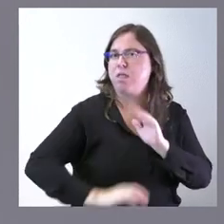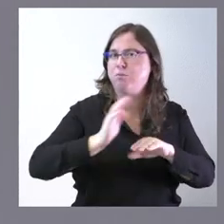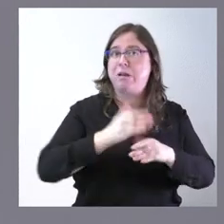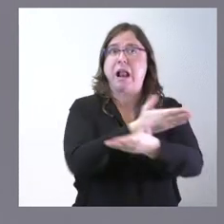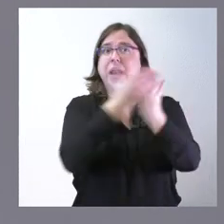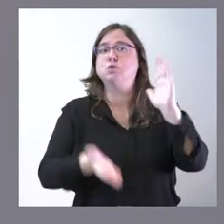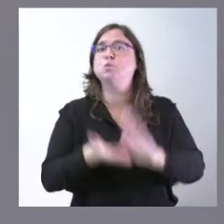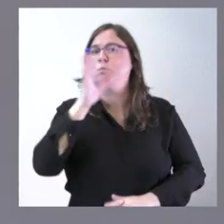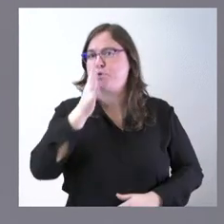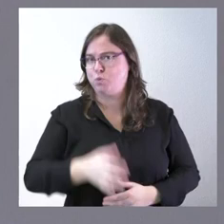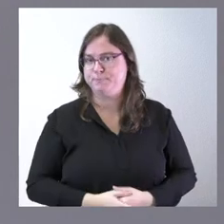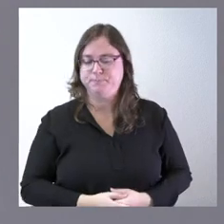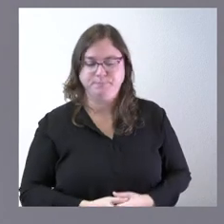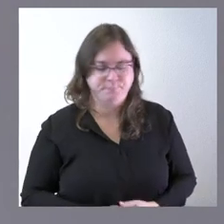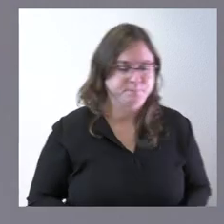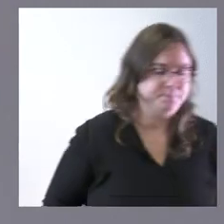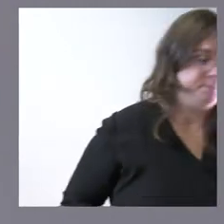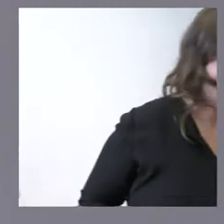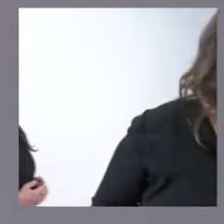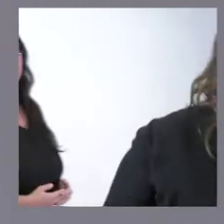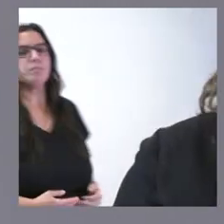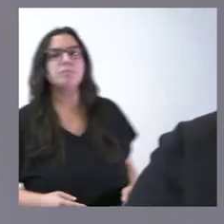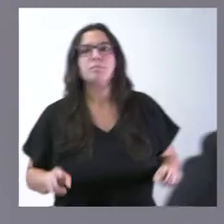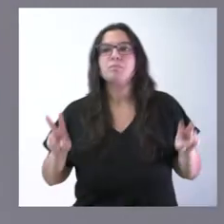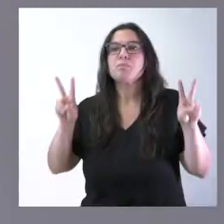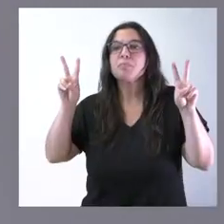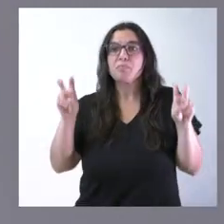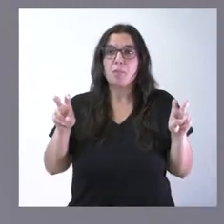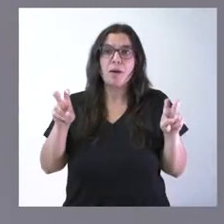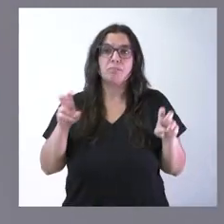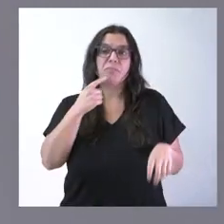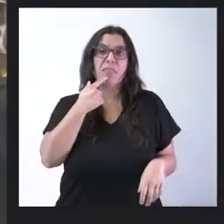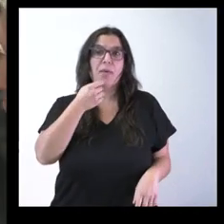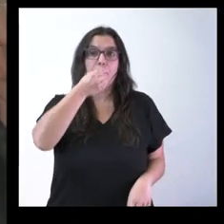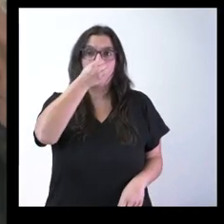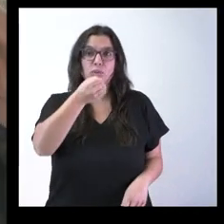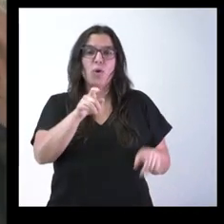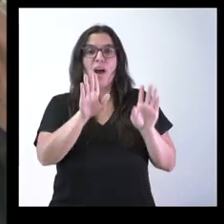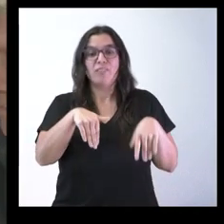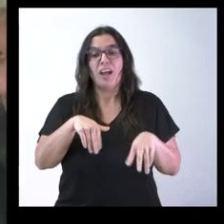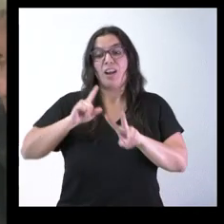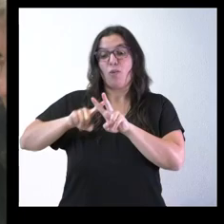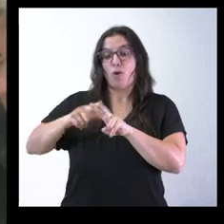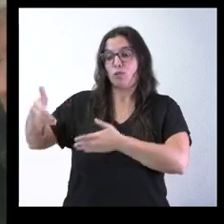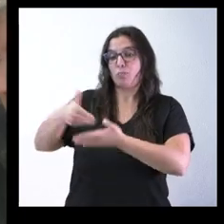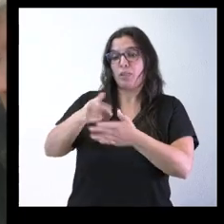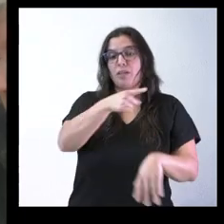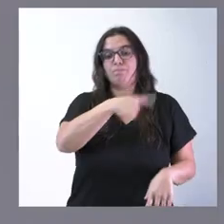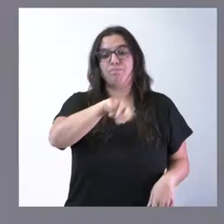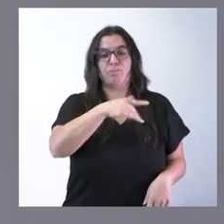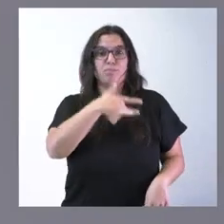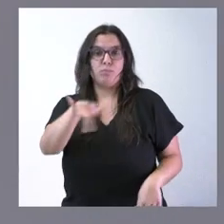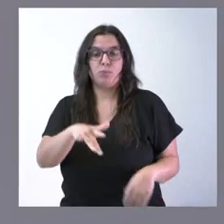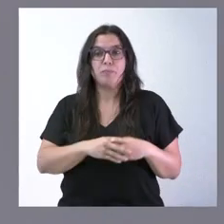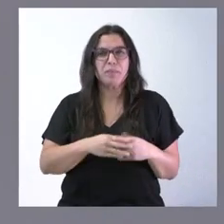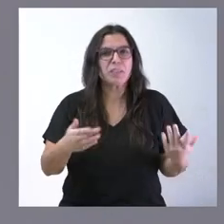conjunto de España Sí y sobre la concesión a Vox las críticas del PSOE que dijeron que era una concesión de última hora Vox Bueno es que el